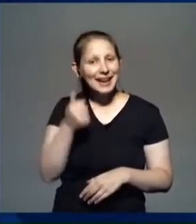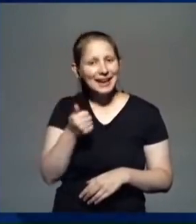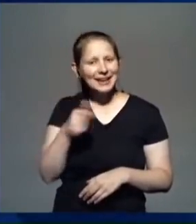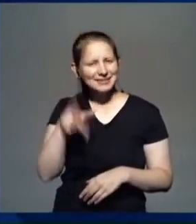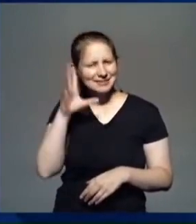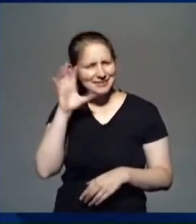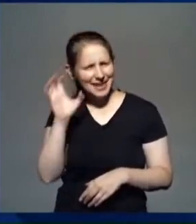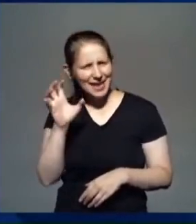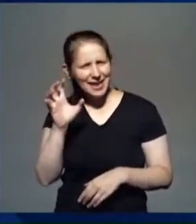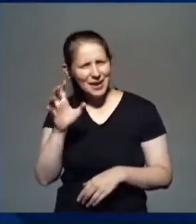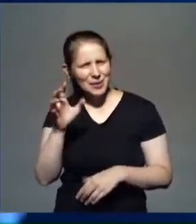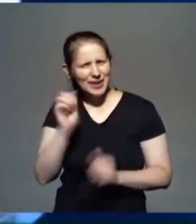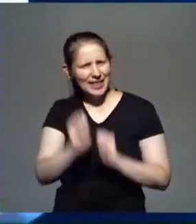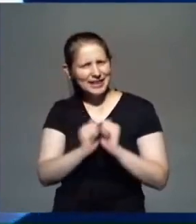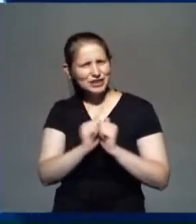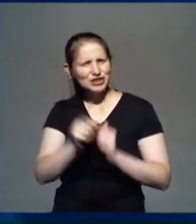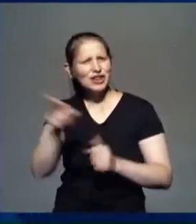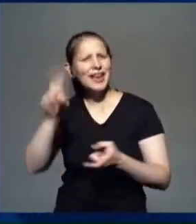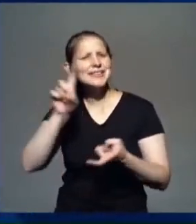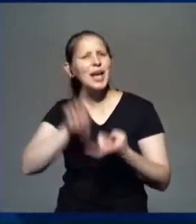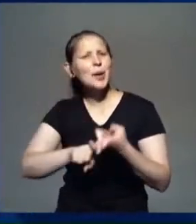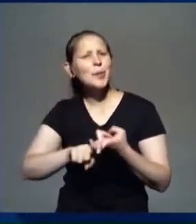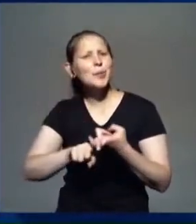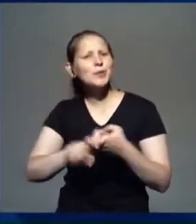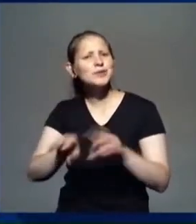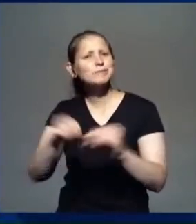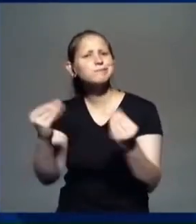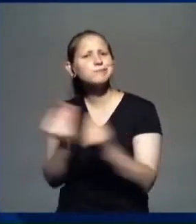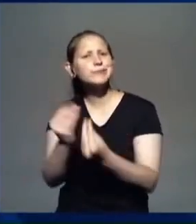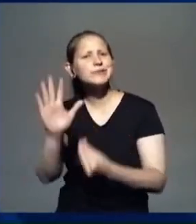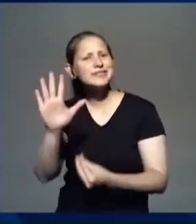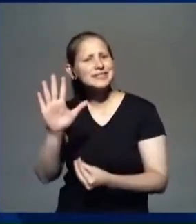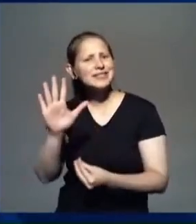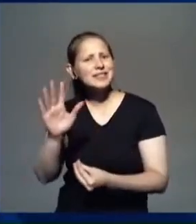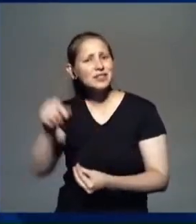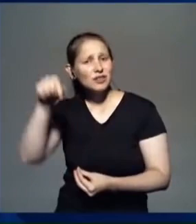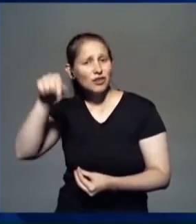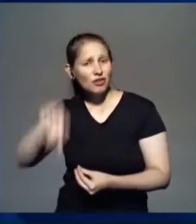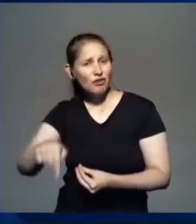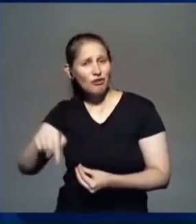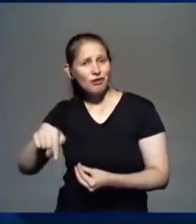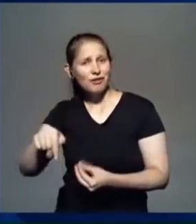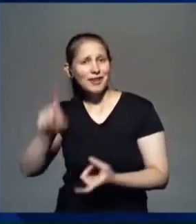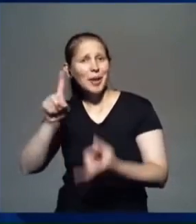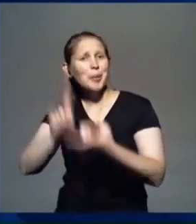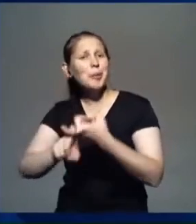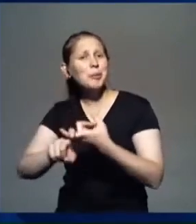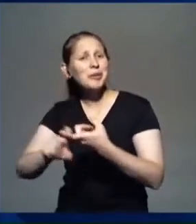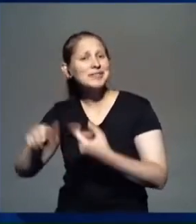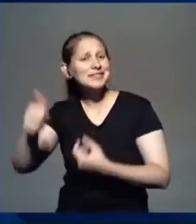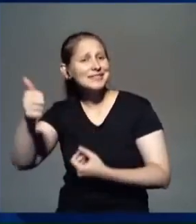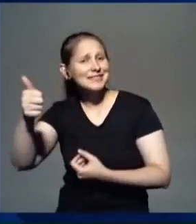Cinco. Y Jesús le va a decir, y encima el que tenés ahora sería el número seis.